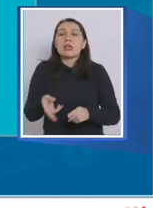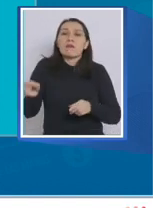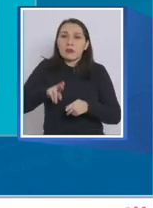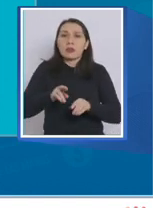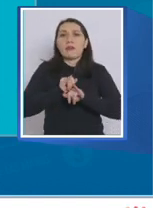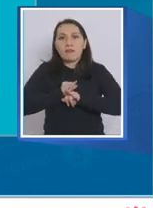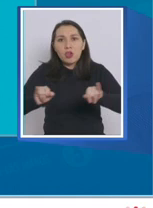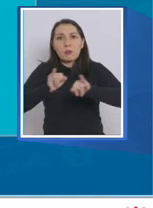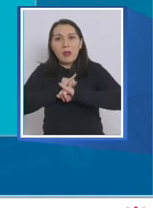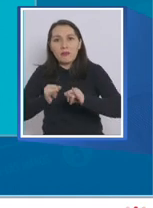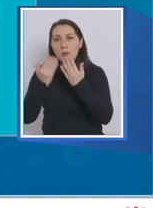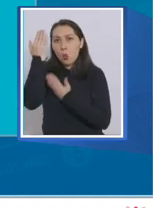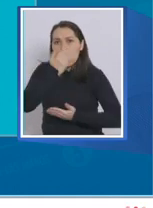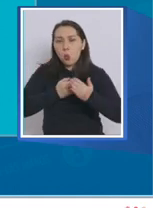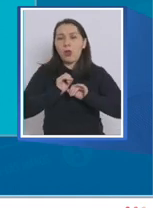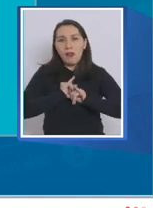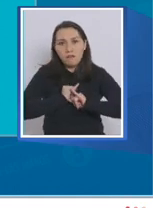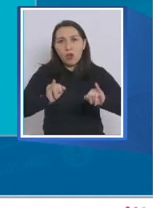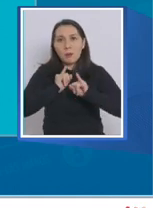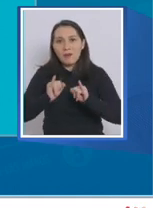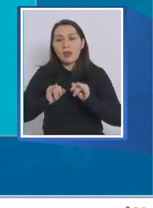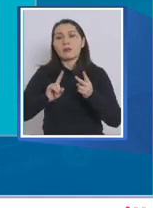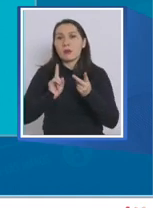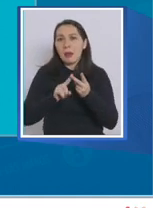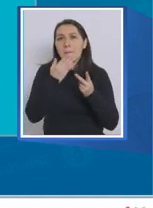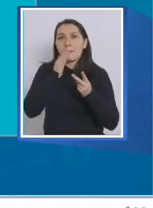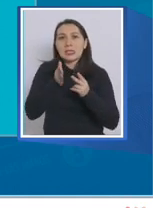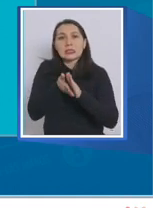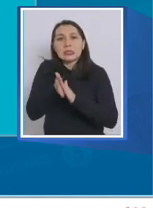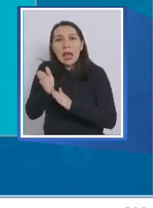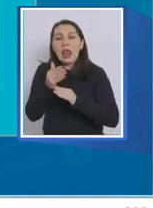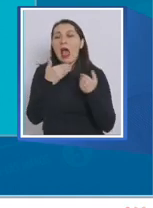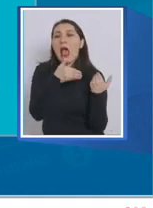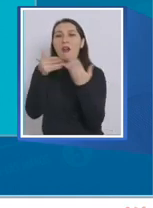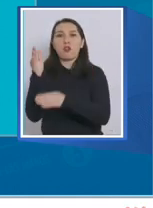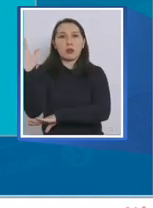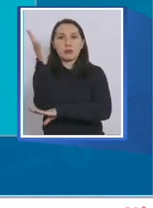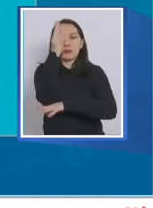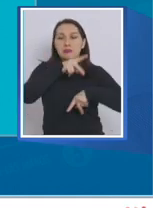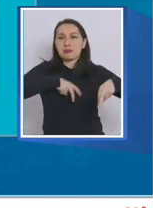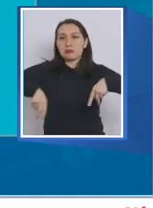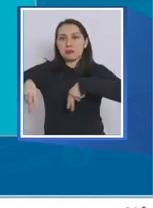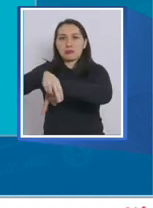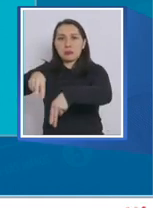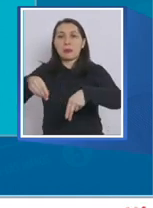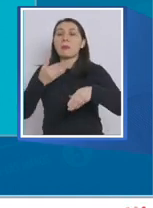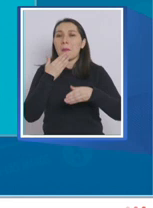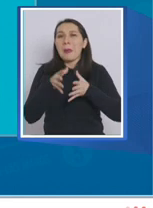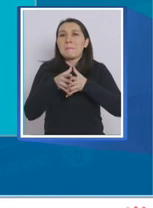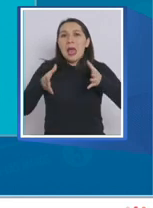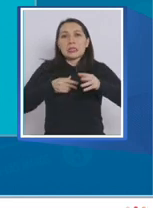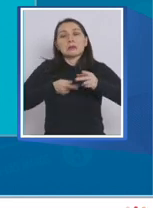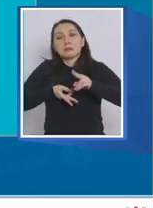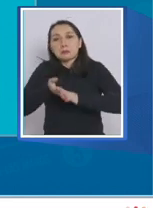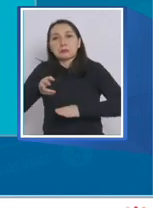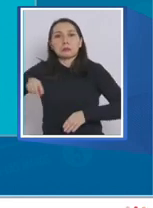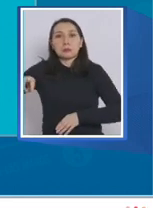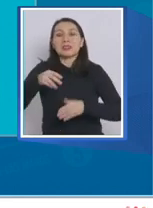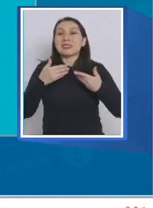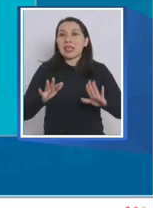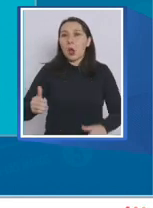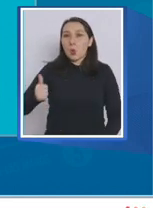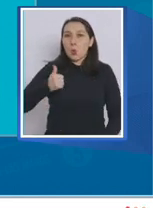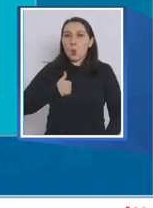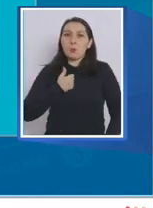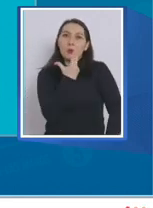campañas de comunicación de autocuidado, favorecer las salidas al aire libre, como también permitir mayor movilidad a quienes ya